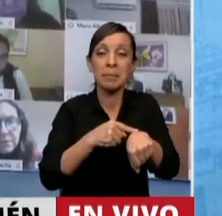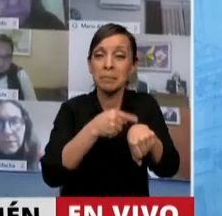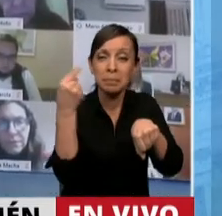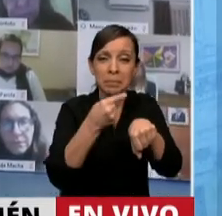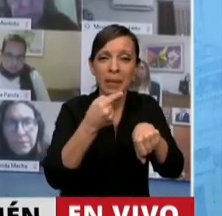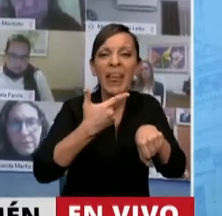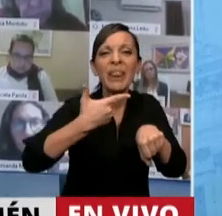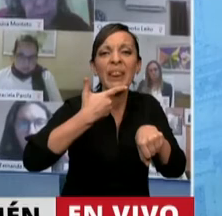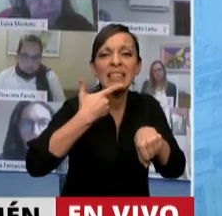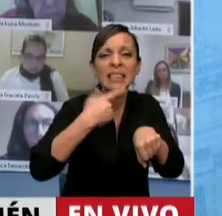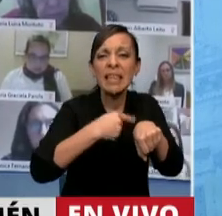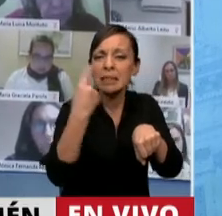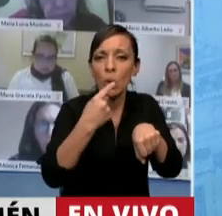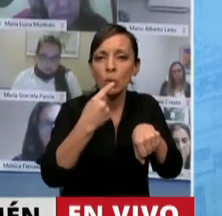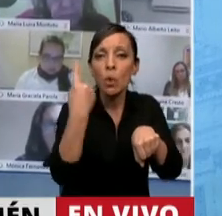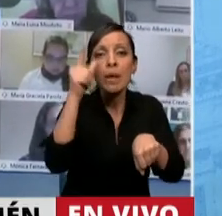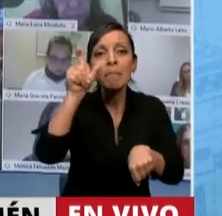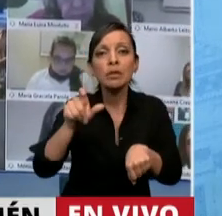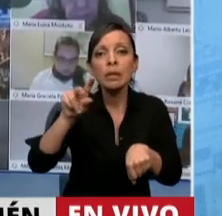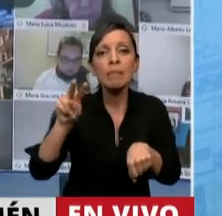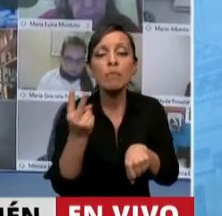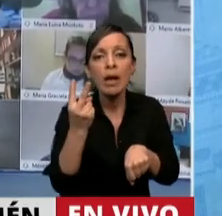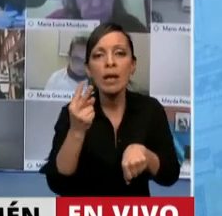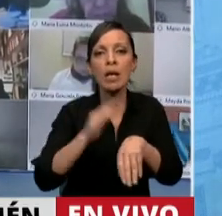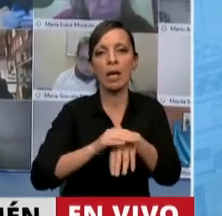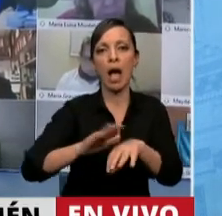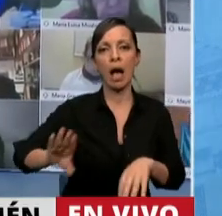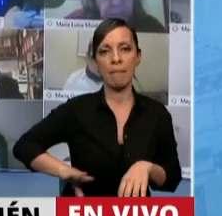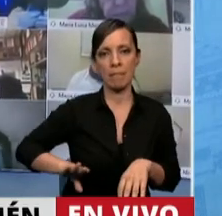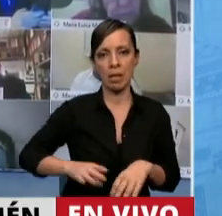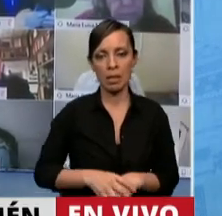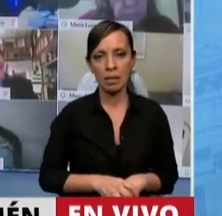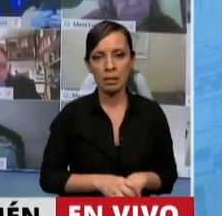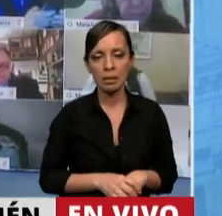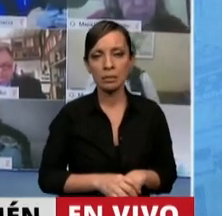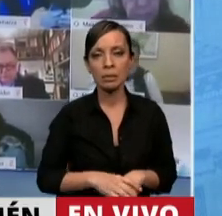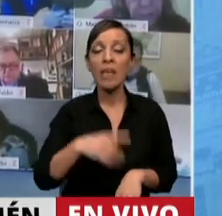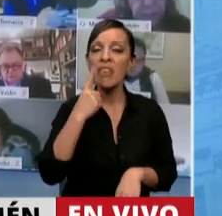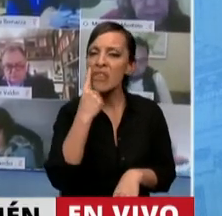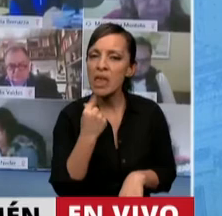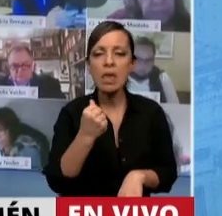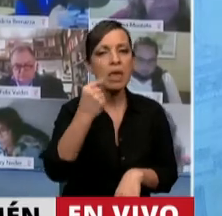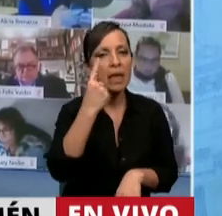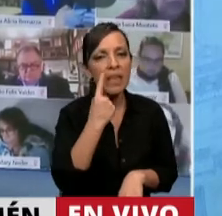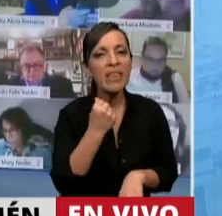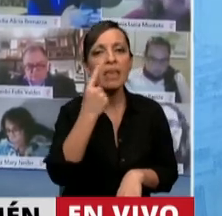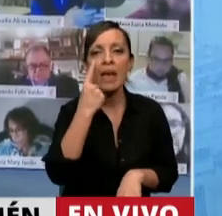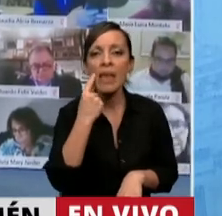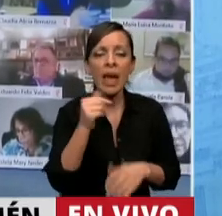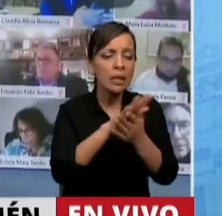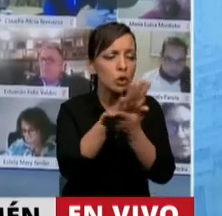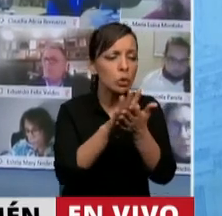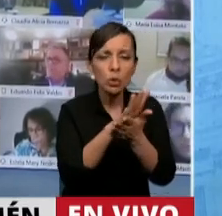muere un habitante en el mundo de hambre y cada día que pasa sin resultados concretos de